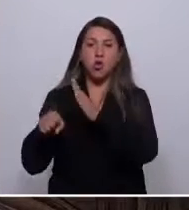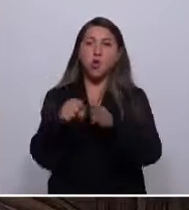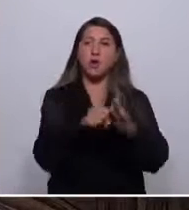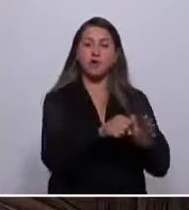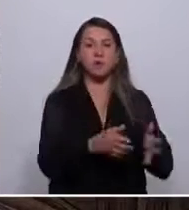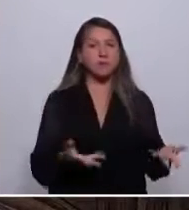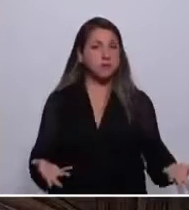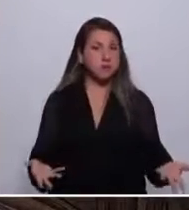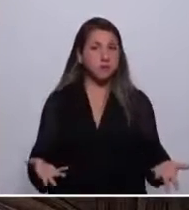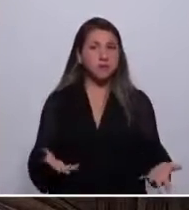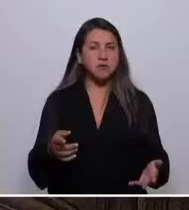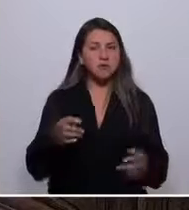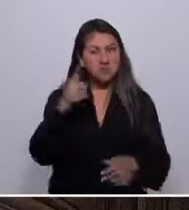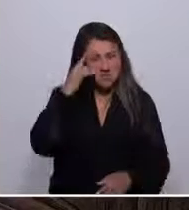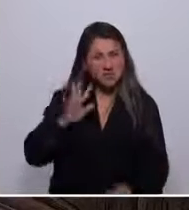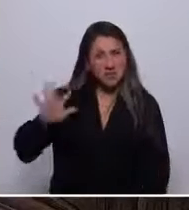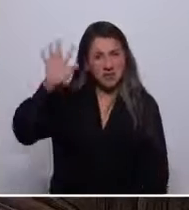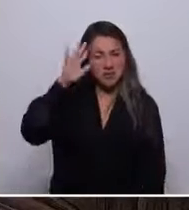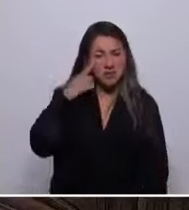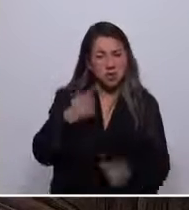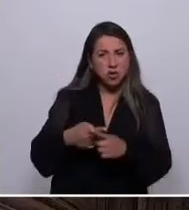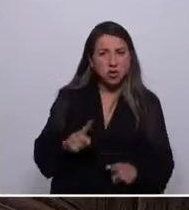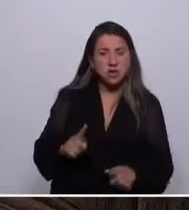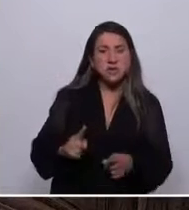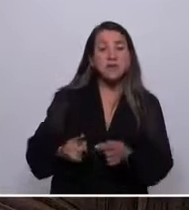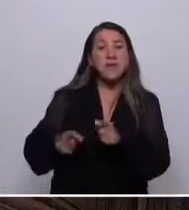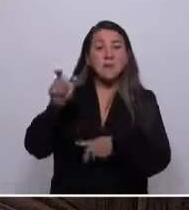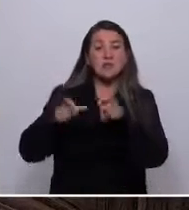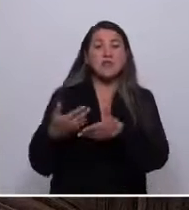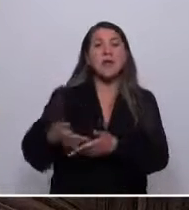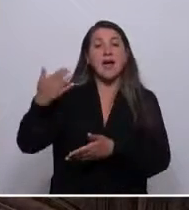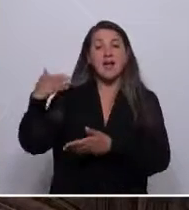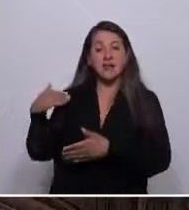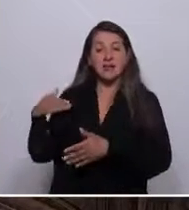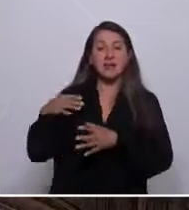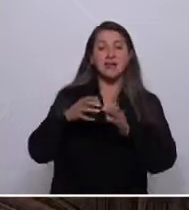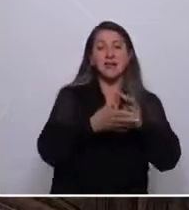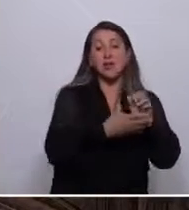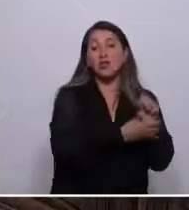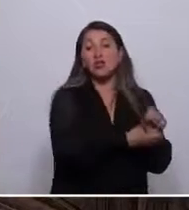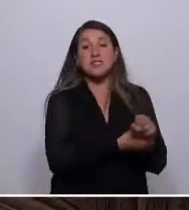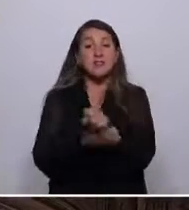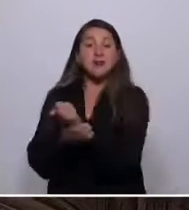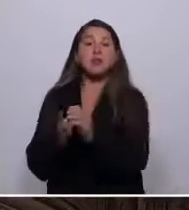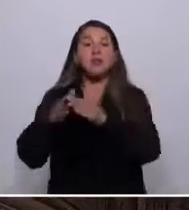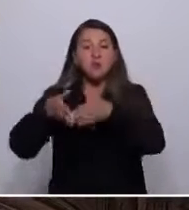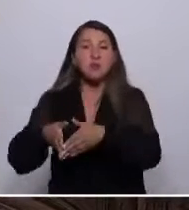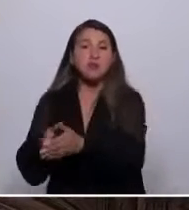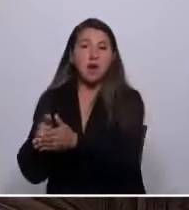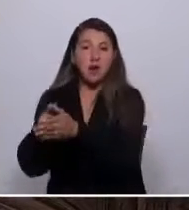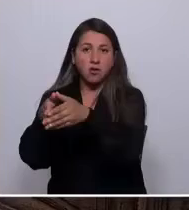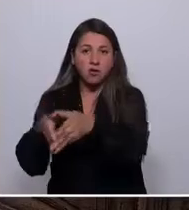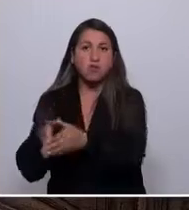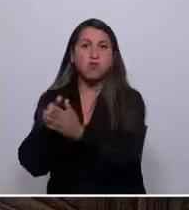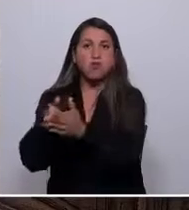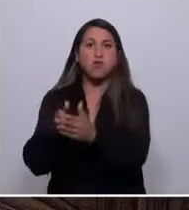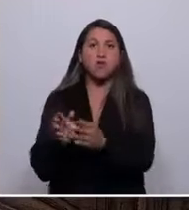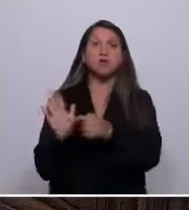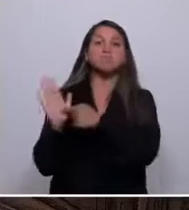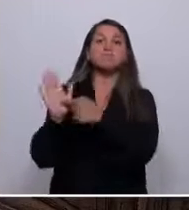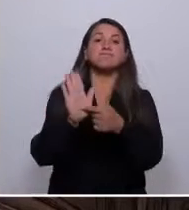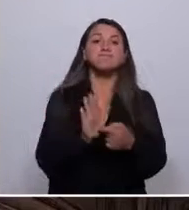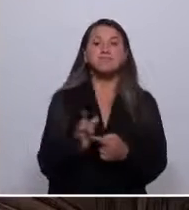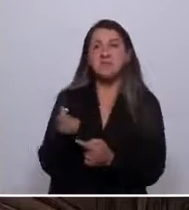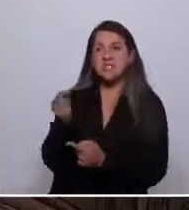que tus antepaseos directos hayan sido llevados en un barco a ultramar para ser exhibidos como